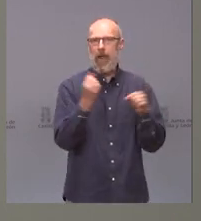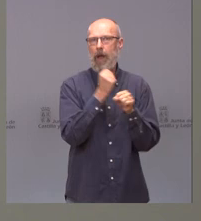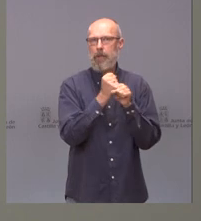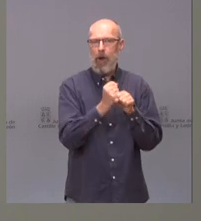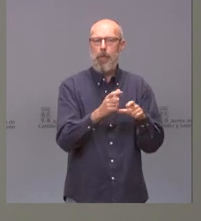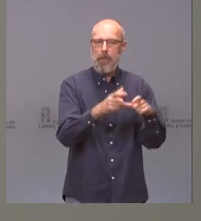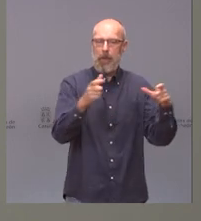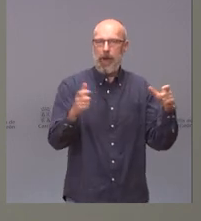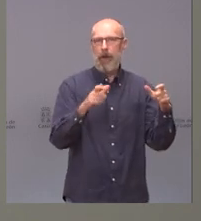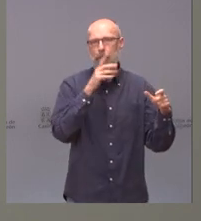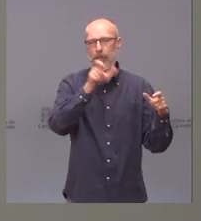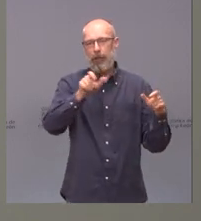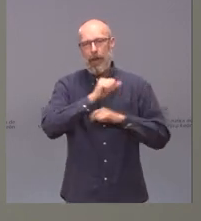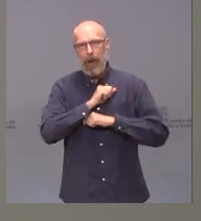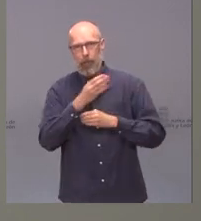están desempleadas.